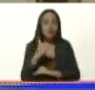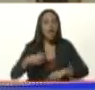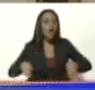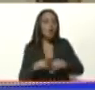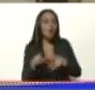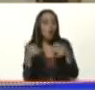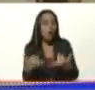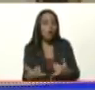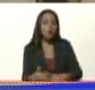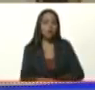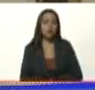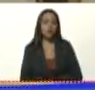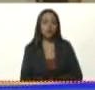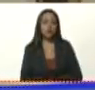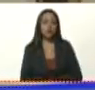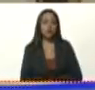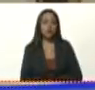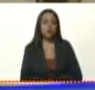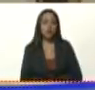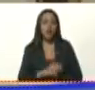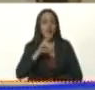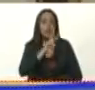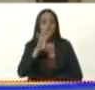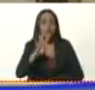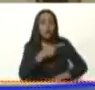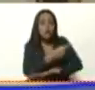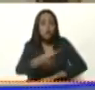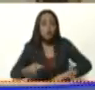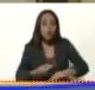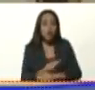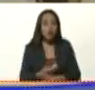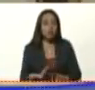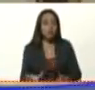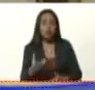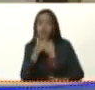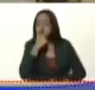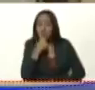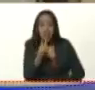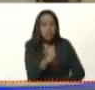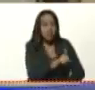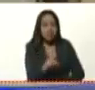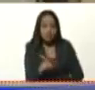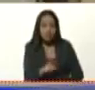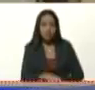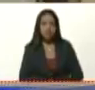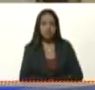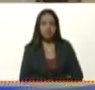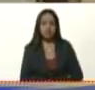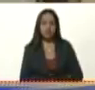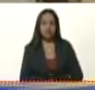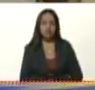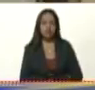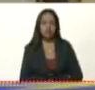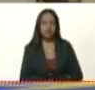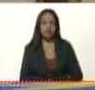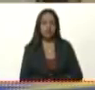superarla. Veinticuatro horas, no es cualquier cosa, no es cualquier cosa.